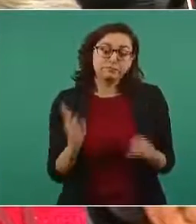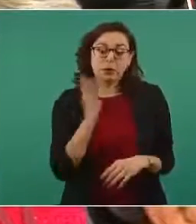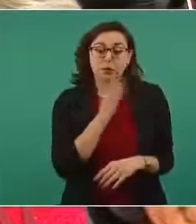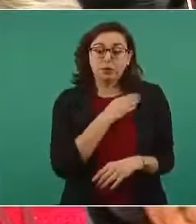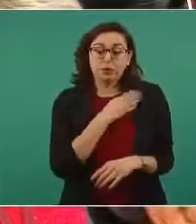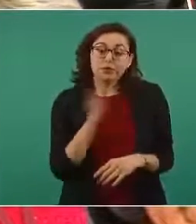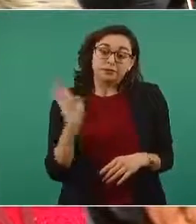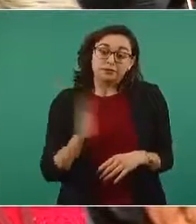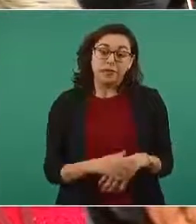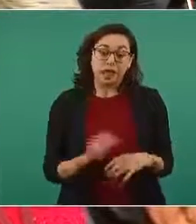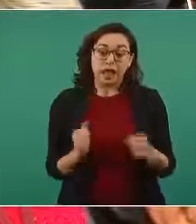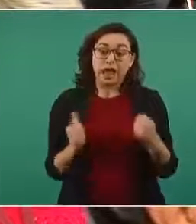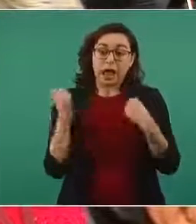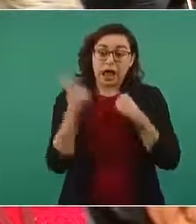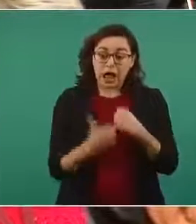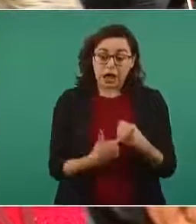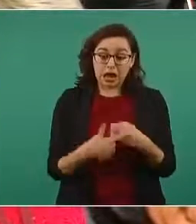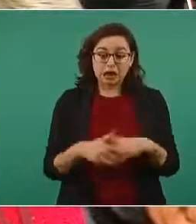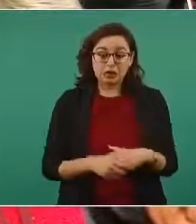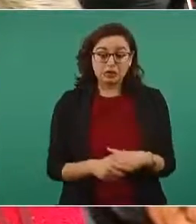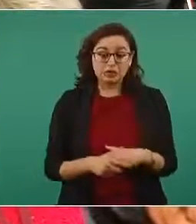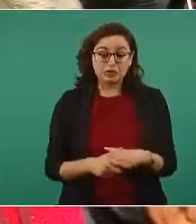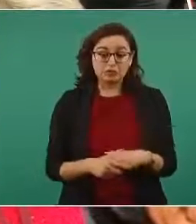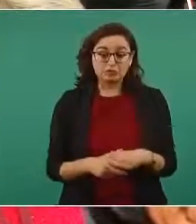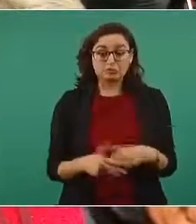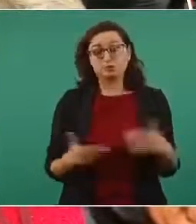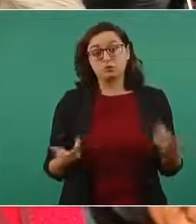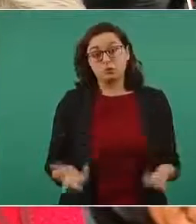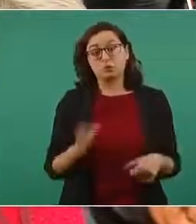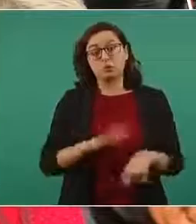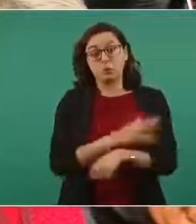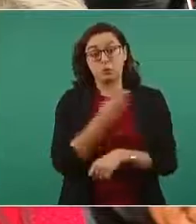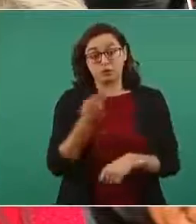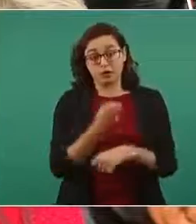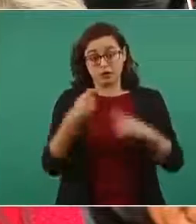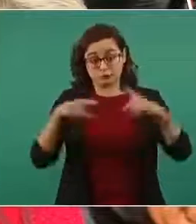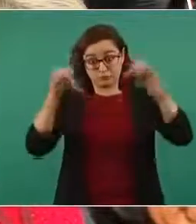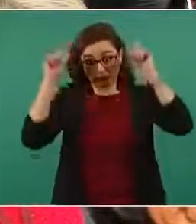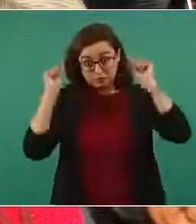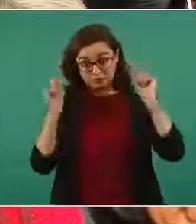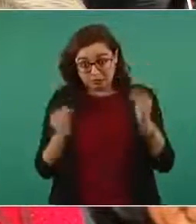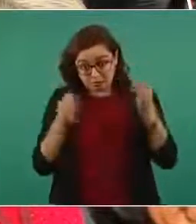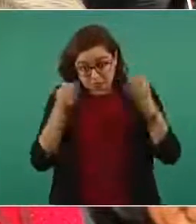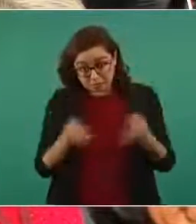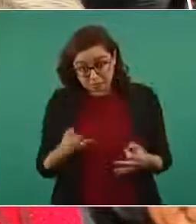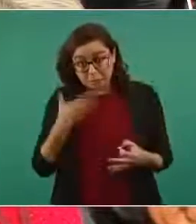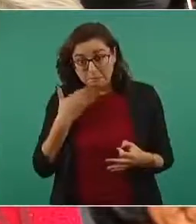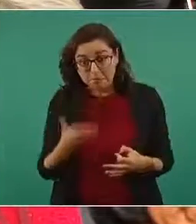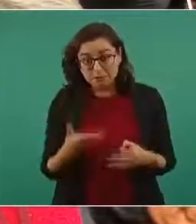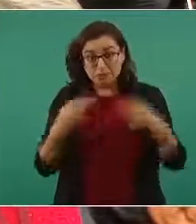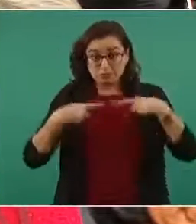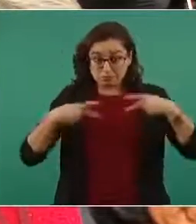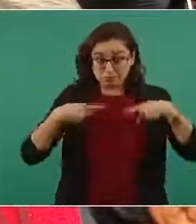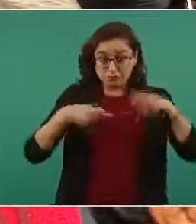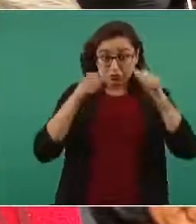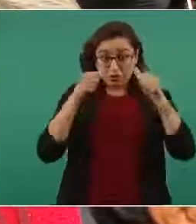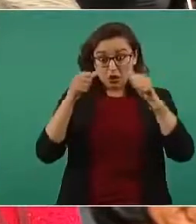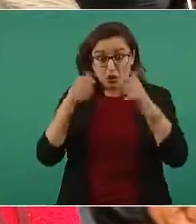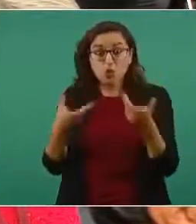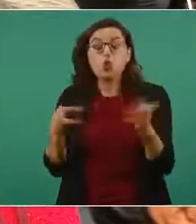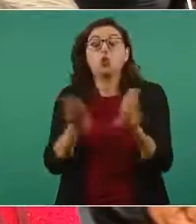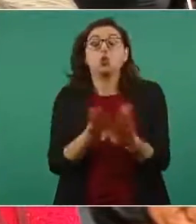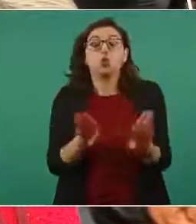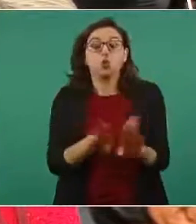si se puede hacer algo ahí para que sobre todo por la calidad de los enfermeros que están saliendo a atender a la gente o sea qué calidad de